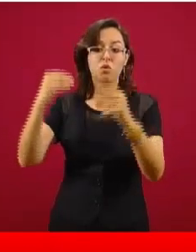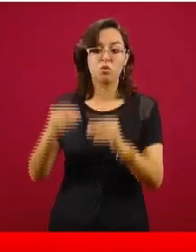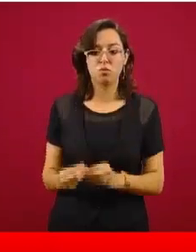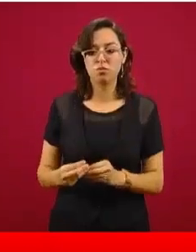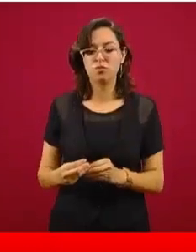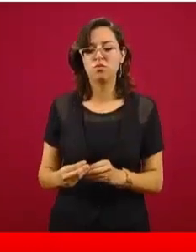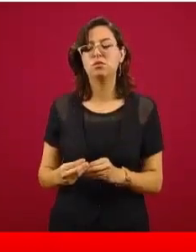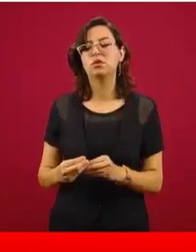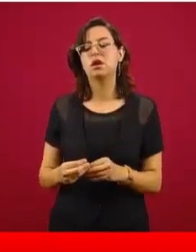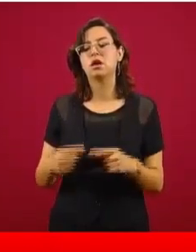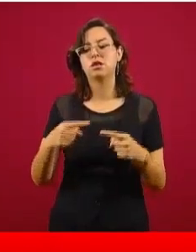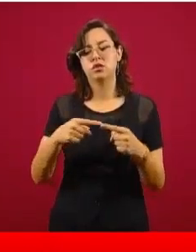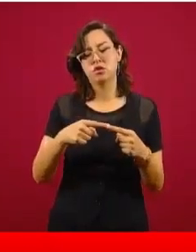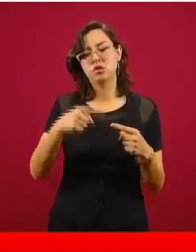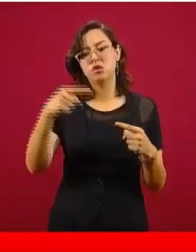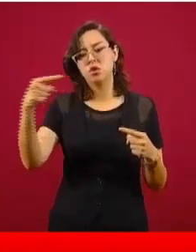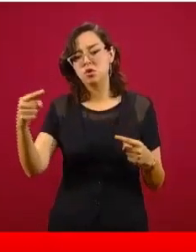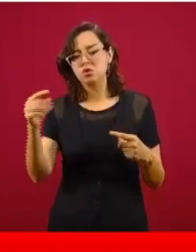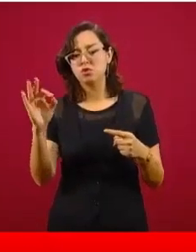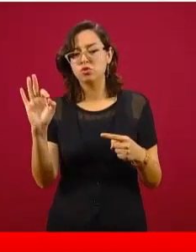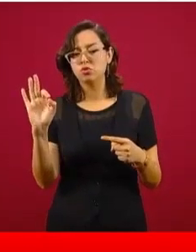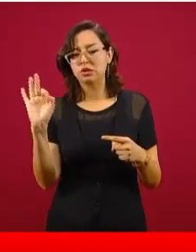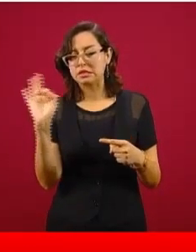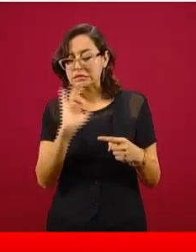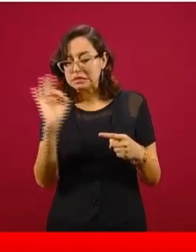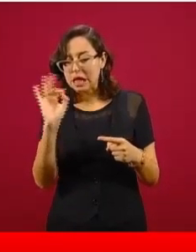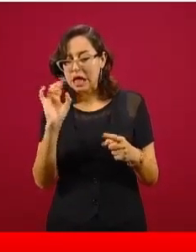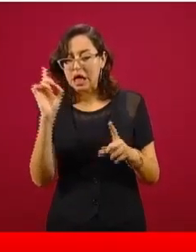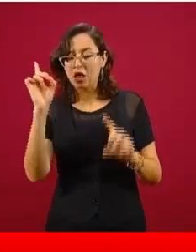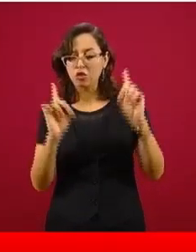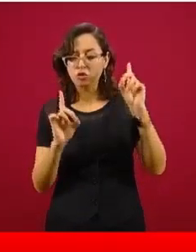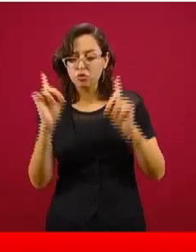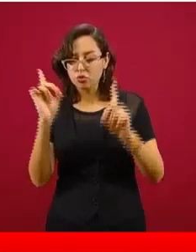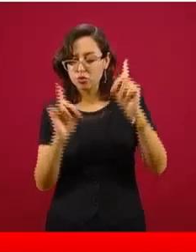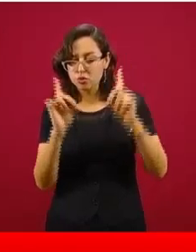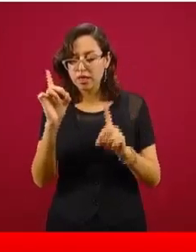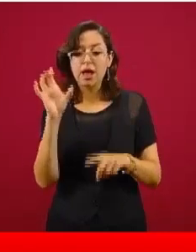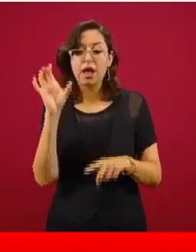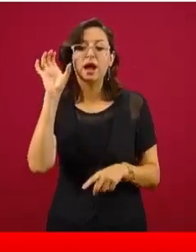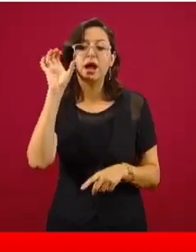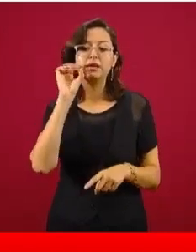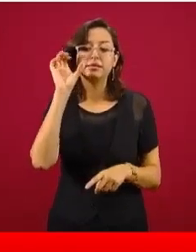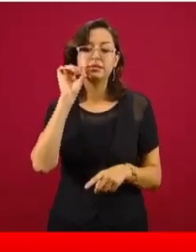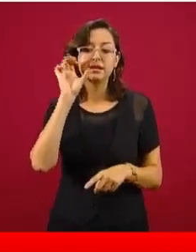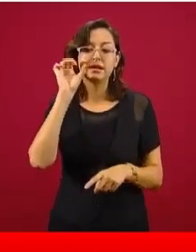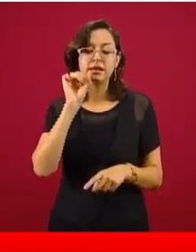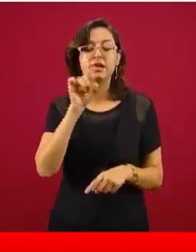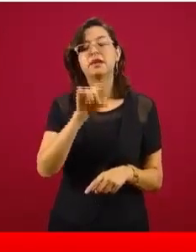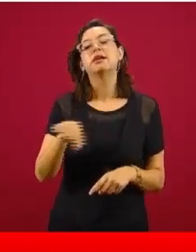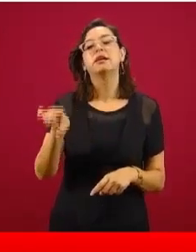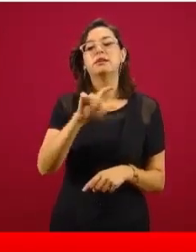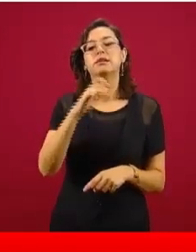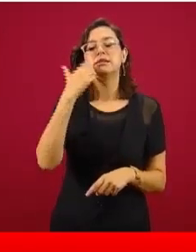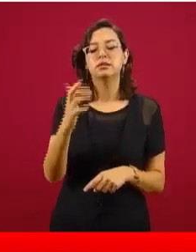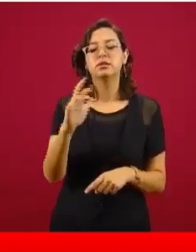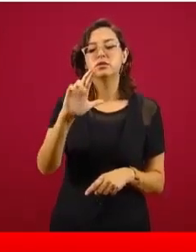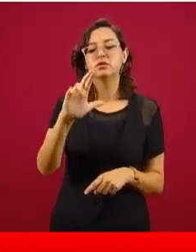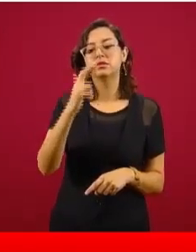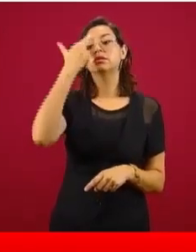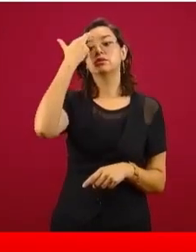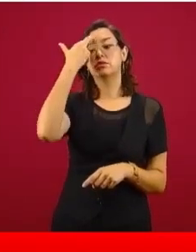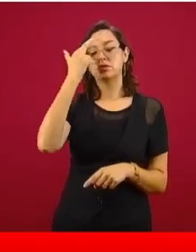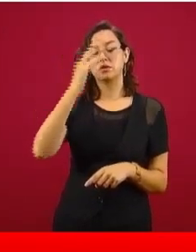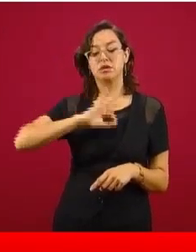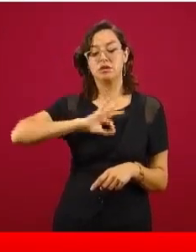tanto sospechosos como confirmados, se ven en la curva anaranjada. Y aquí quisiera recordarles que para fines de